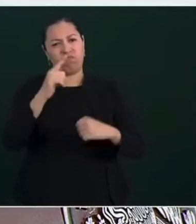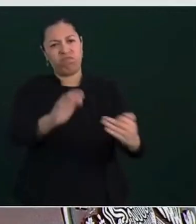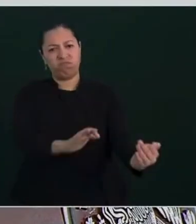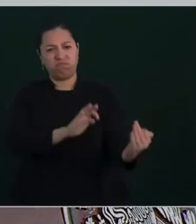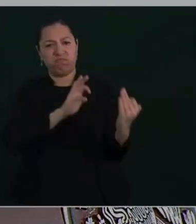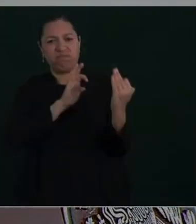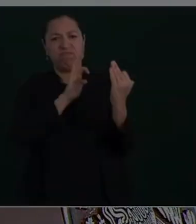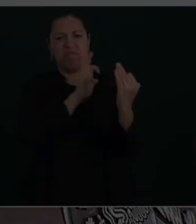violencia. Gracias. Gracias.